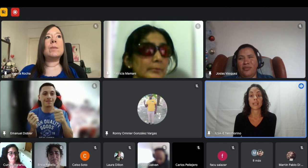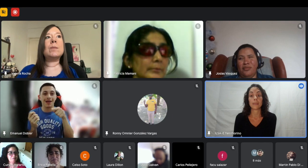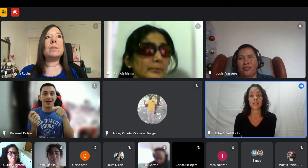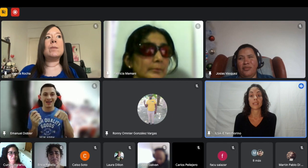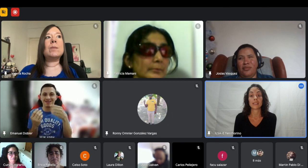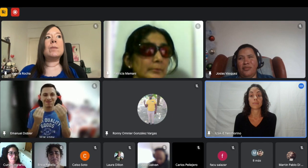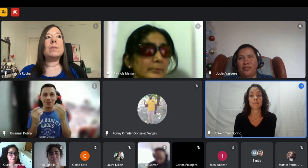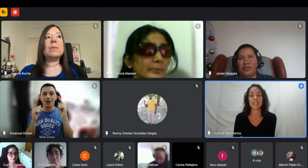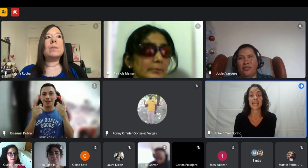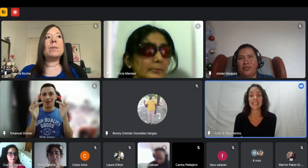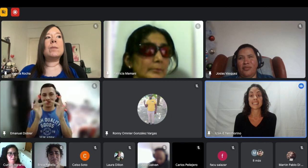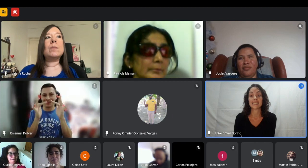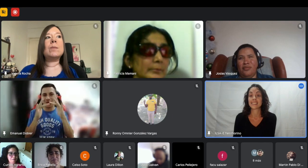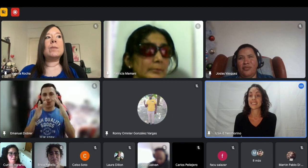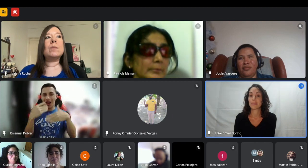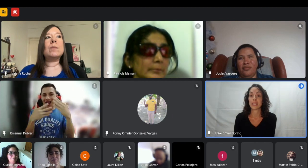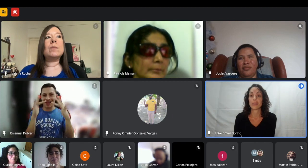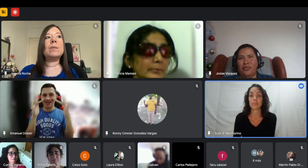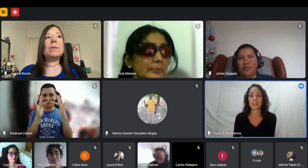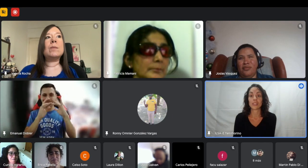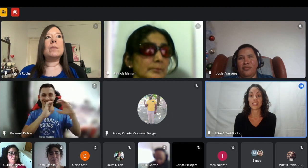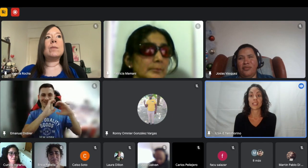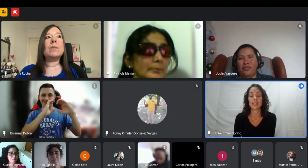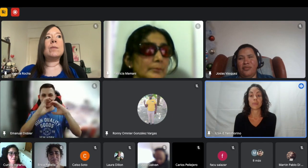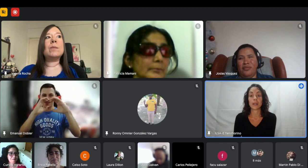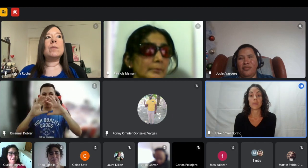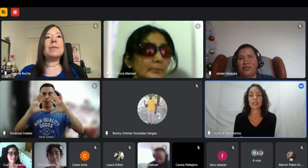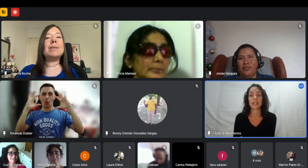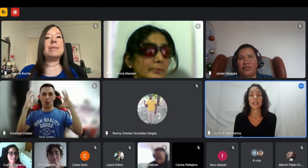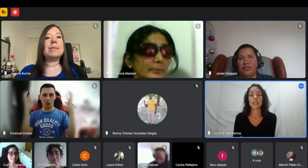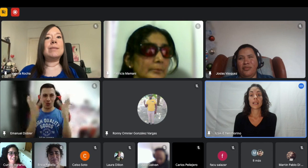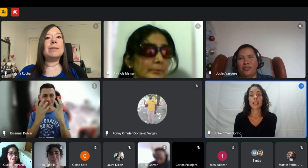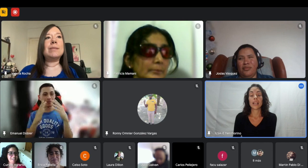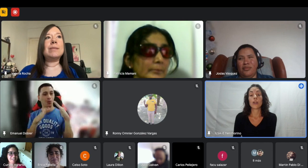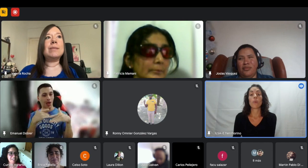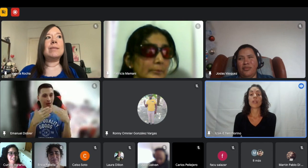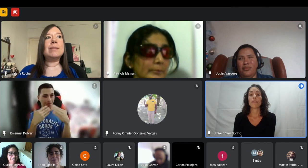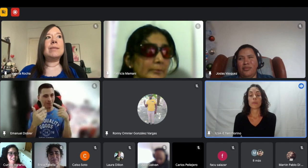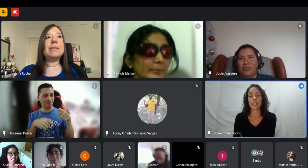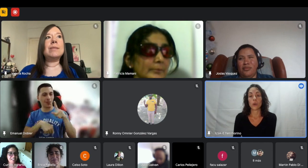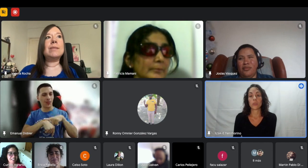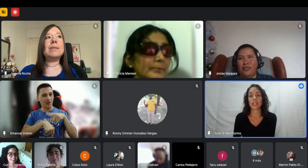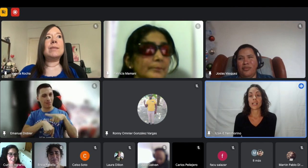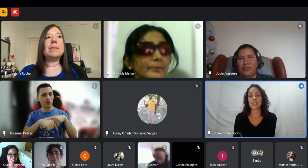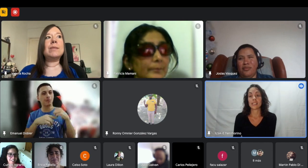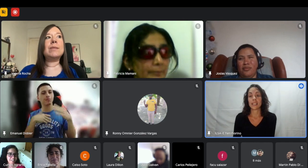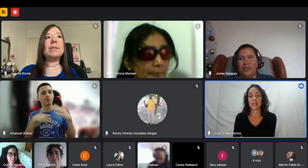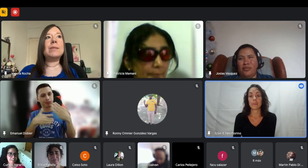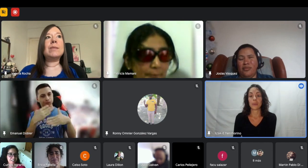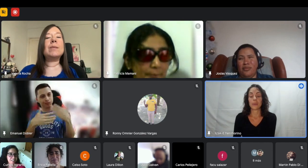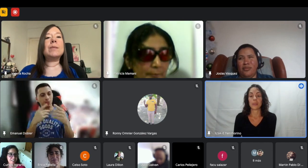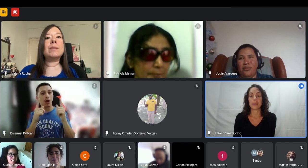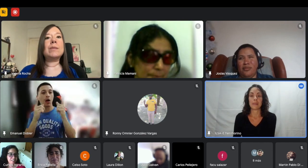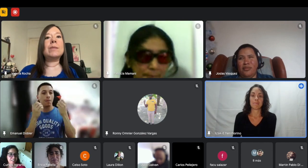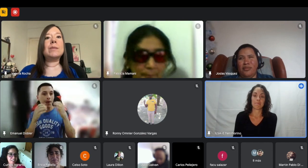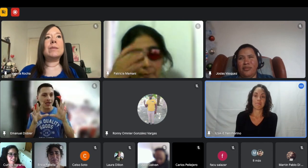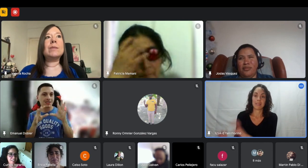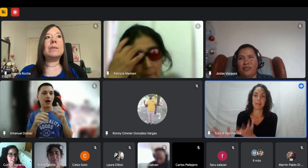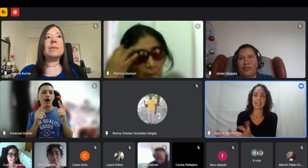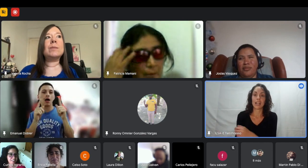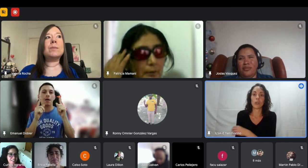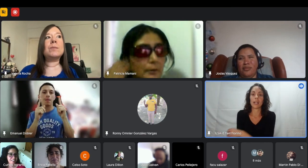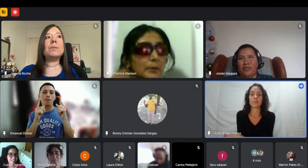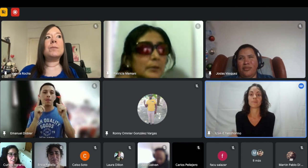mt meta perdón pero no sé el programa es como una forma de comunicarse en internet por de